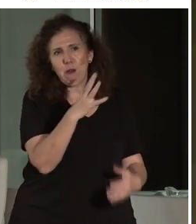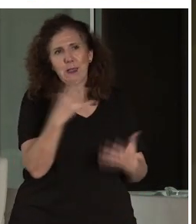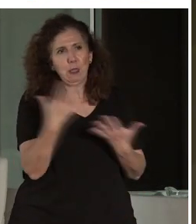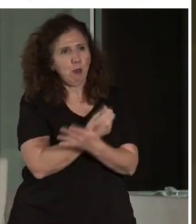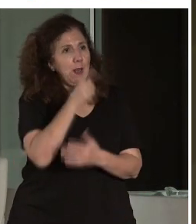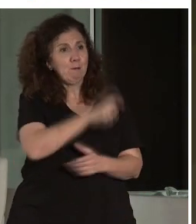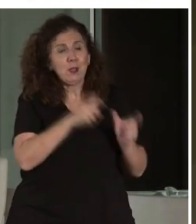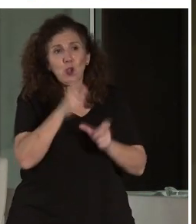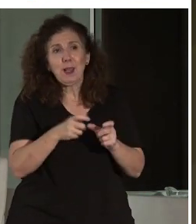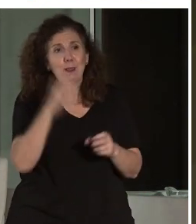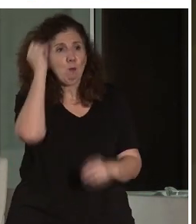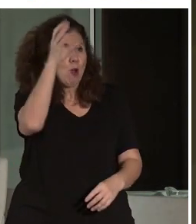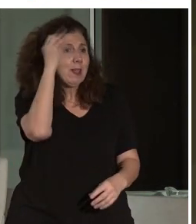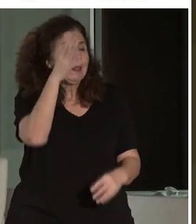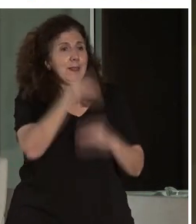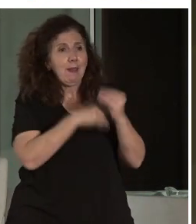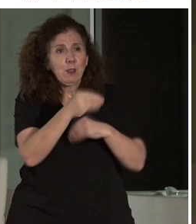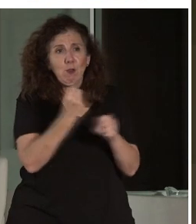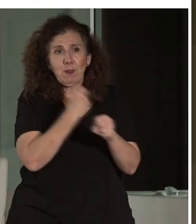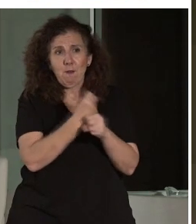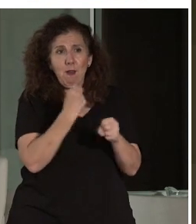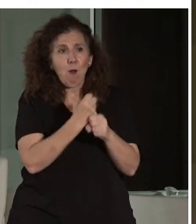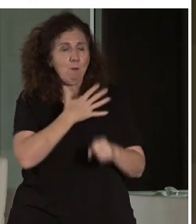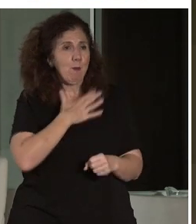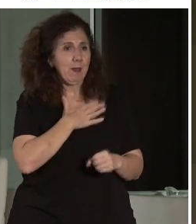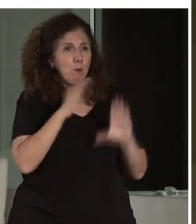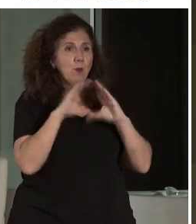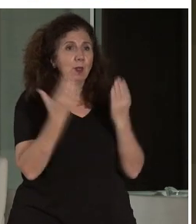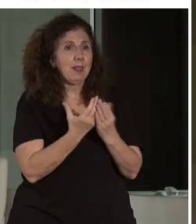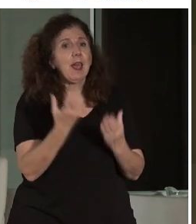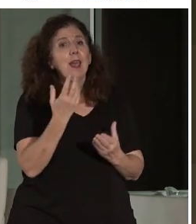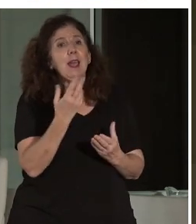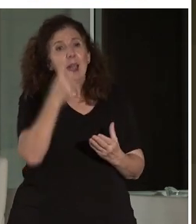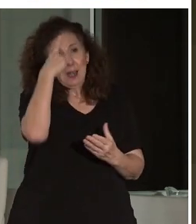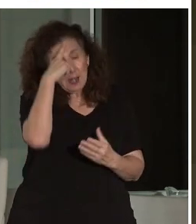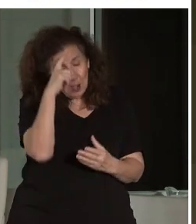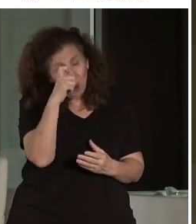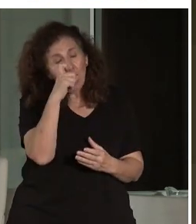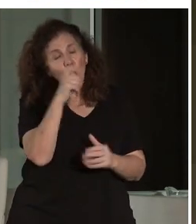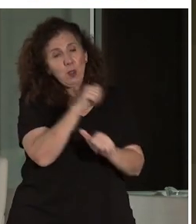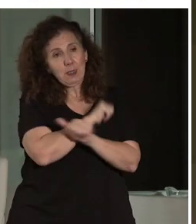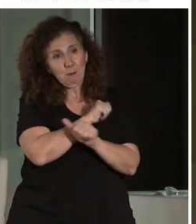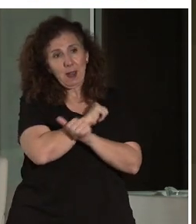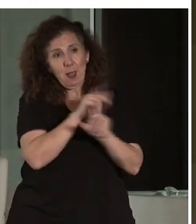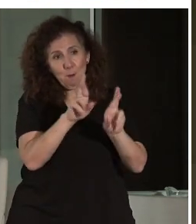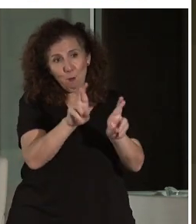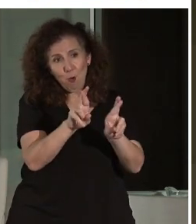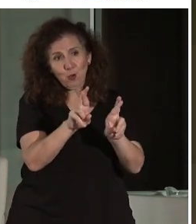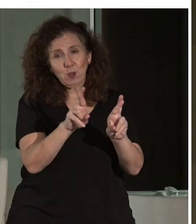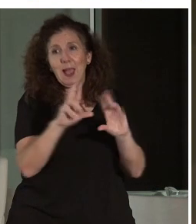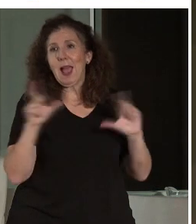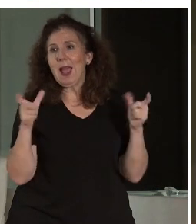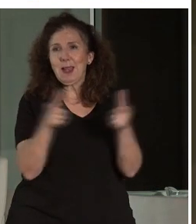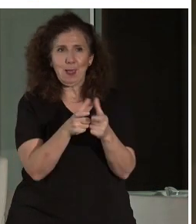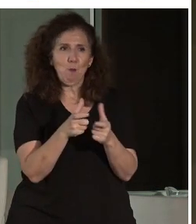mundial, bueno, recordárnoslo y, bueno, espero que este encuentro, esperamos, el equipo, que doy las